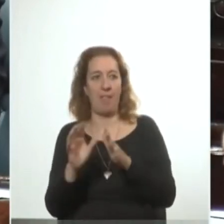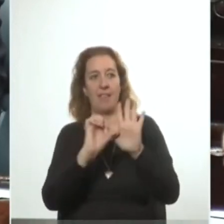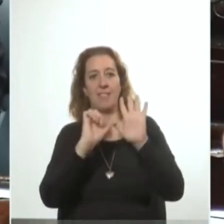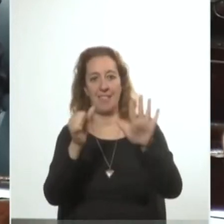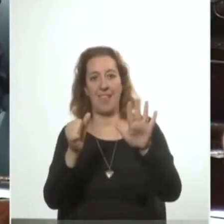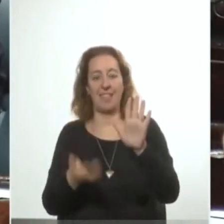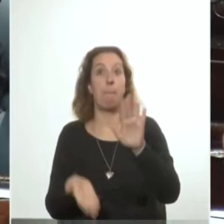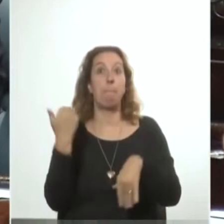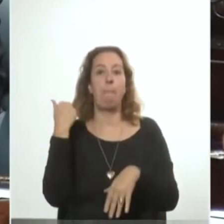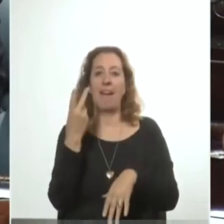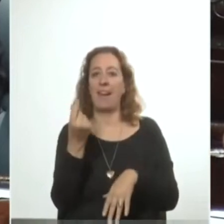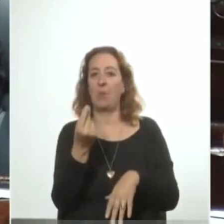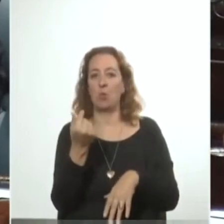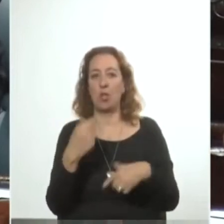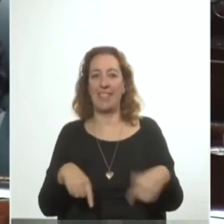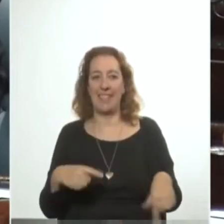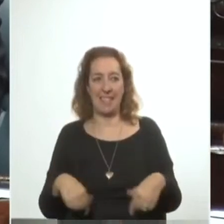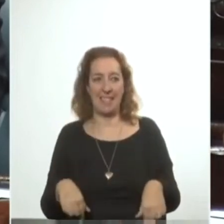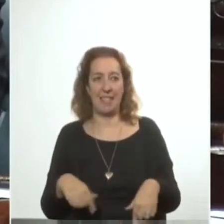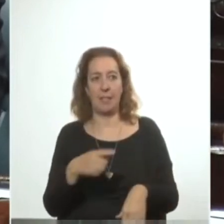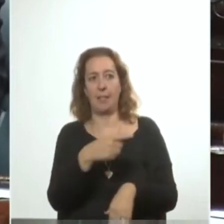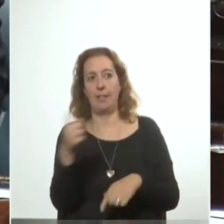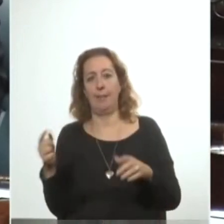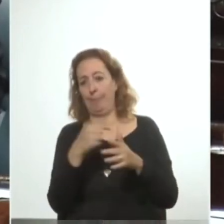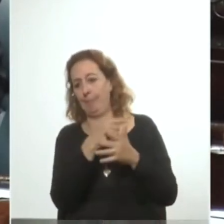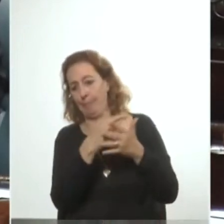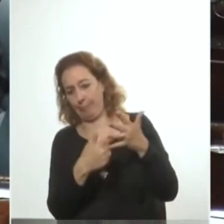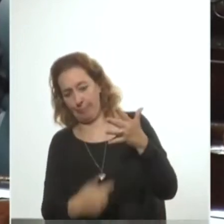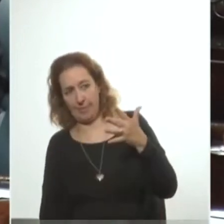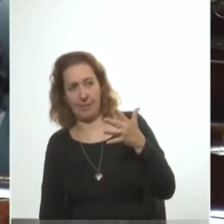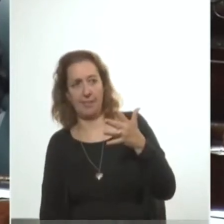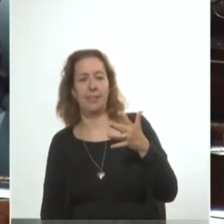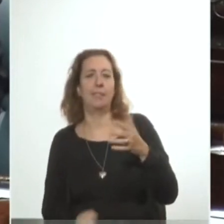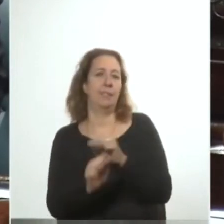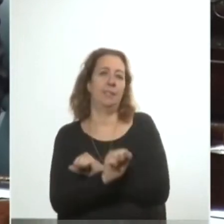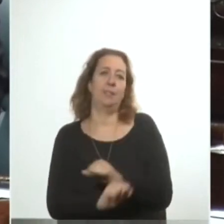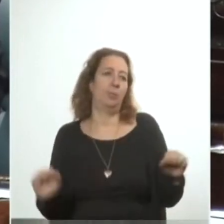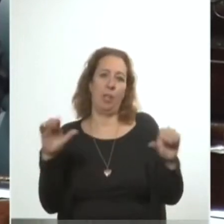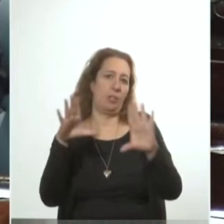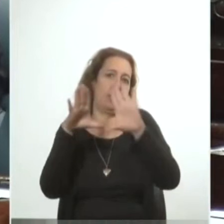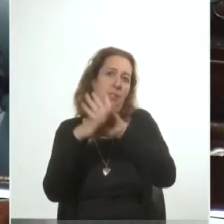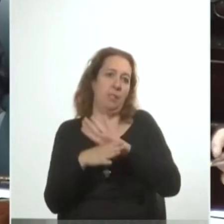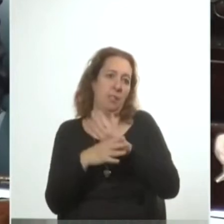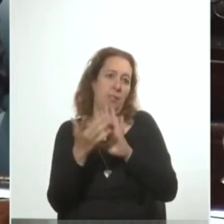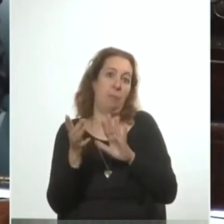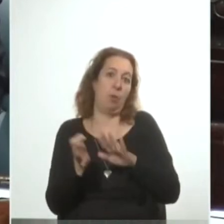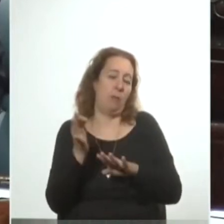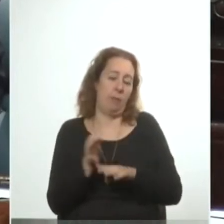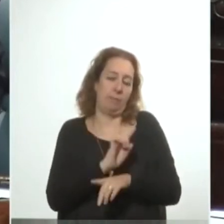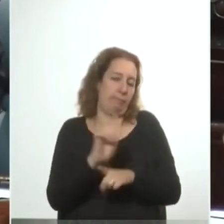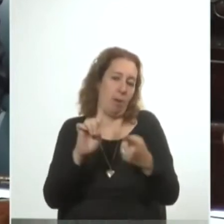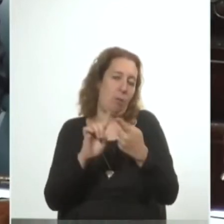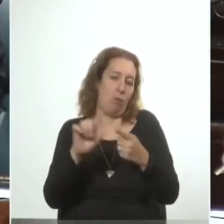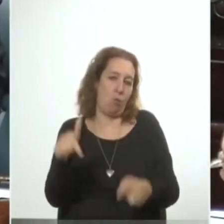intendencias. Como era dable esperar, con semejantes medidas no podía coincidir el reaccionario de Bordaberra y no hubo